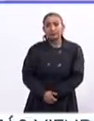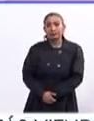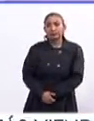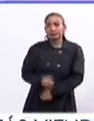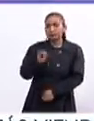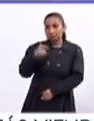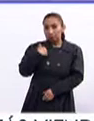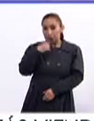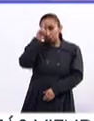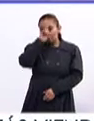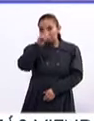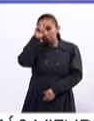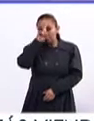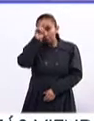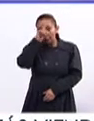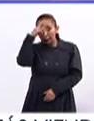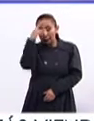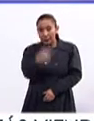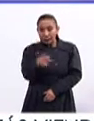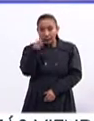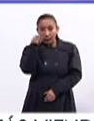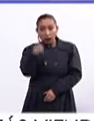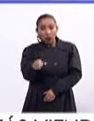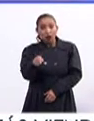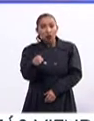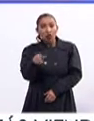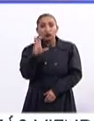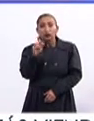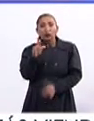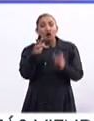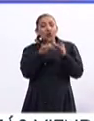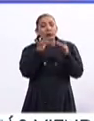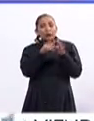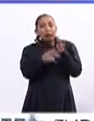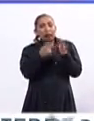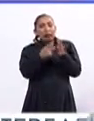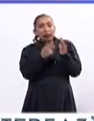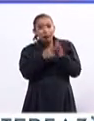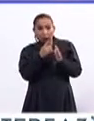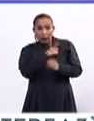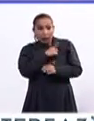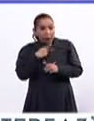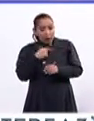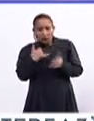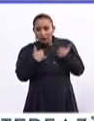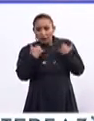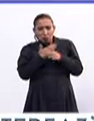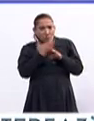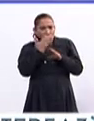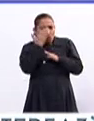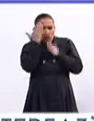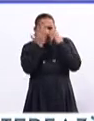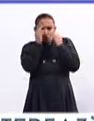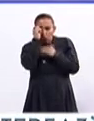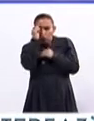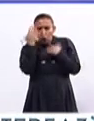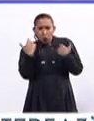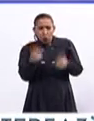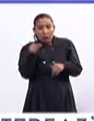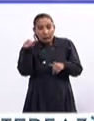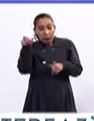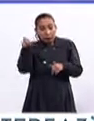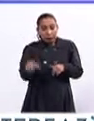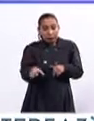Totalmente. Yo recomendaría a México de tener un contacto permanente, porque tienes muchachos súper preparados. Que